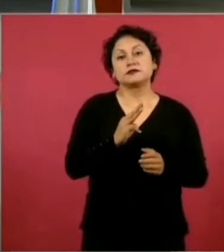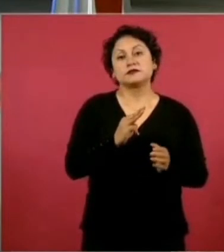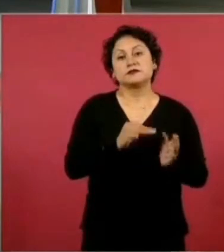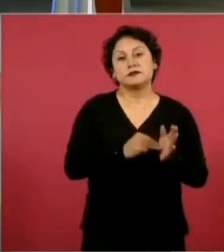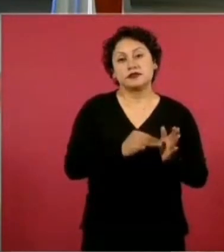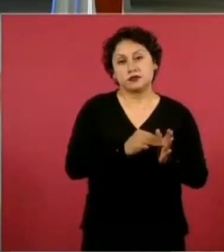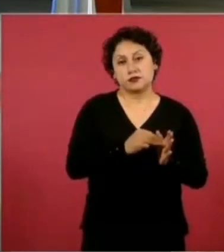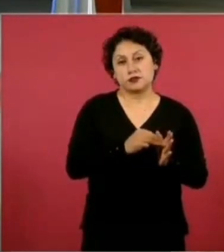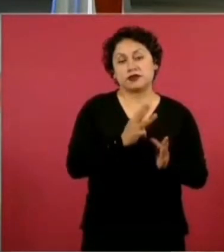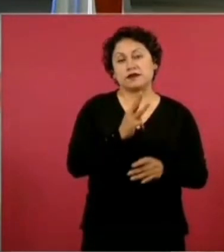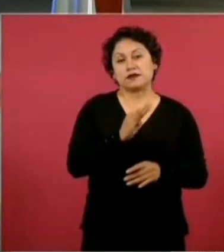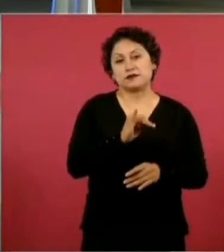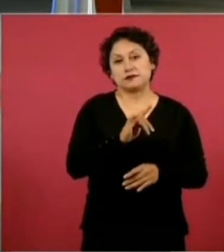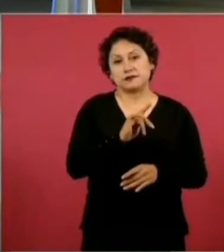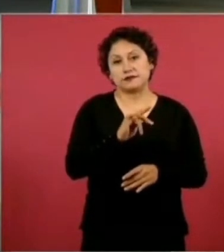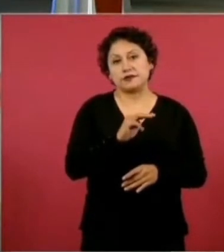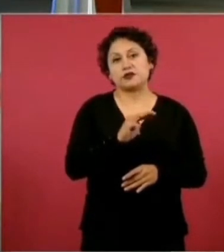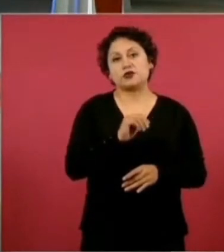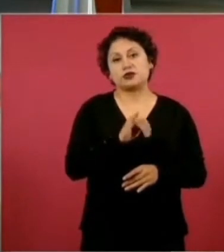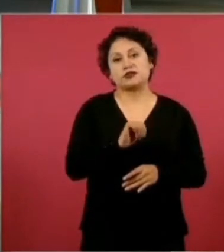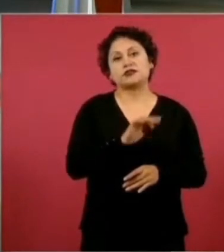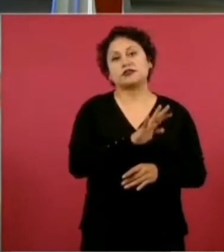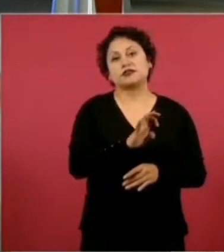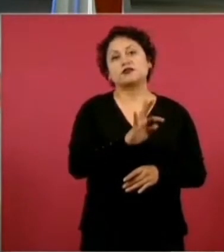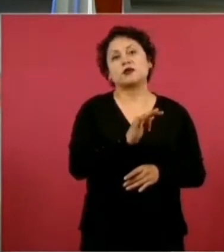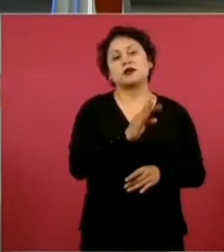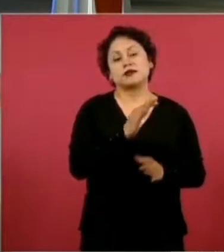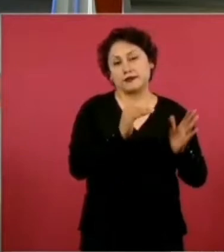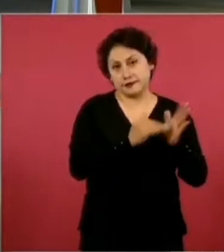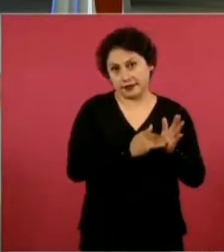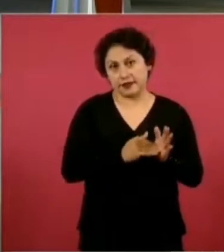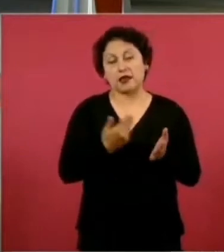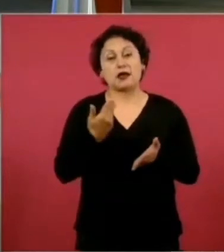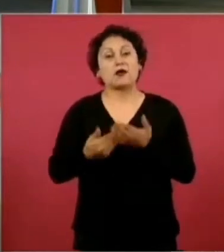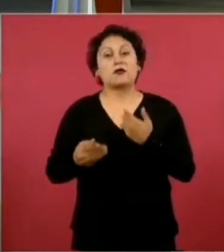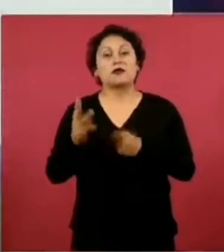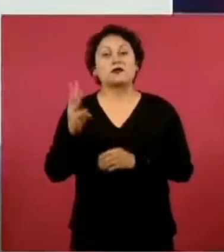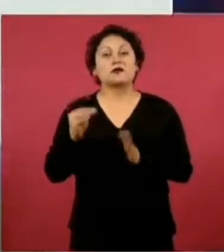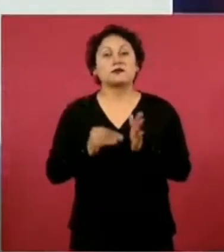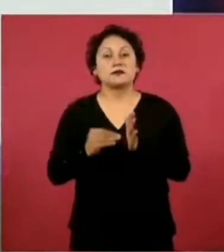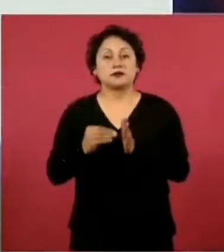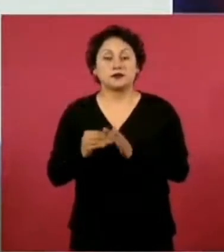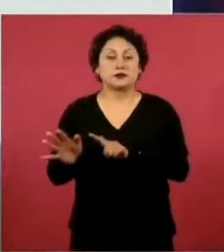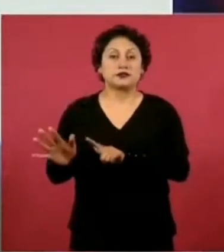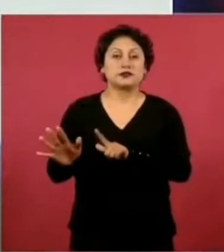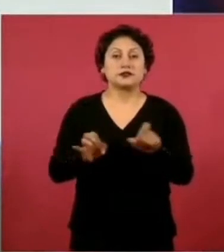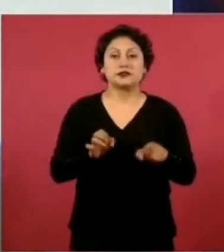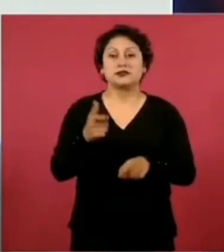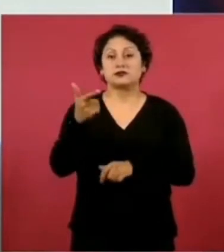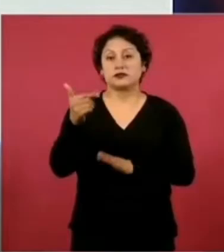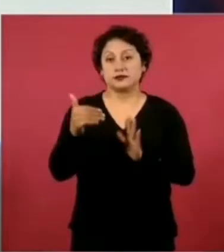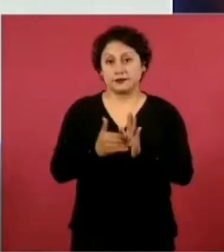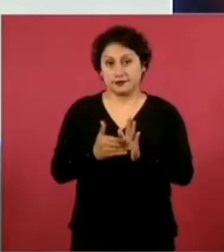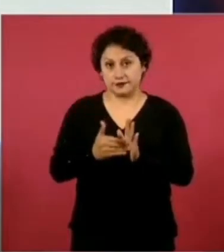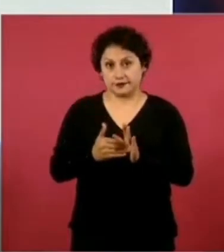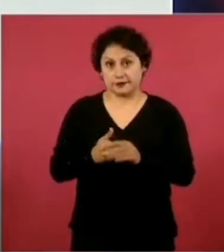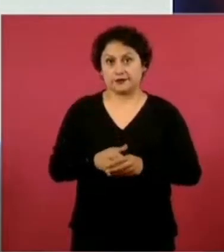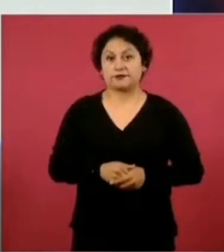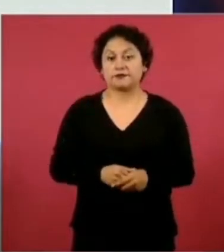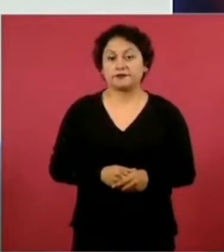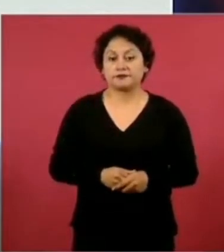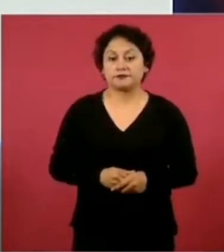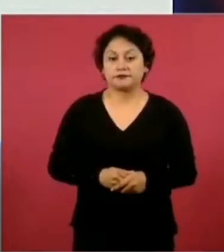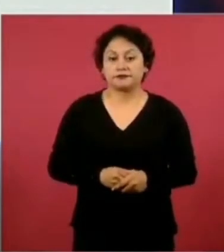tenemos tres millones setecientos siete mil, tres billones